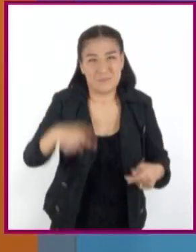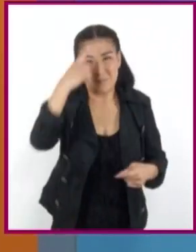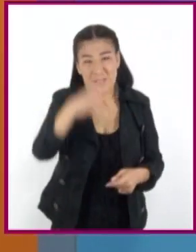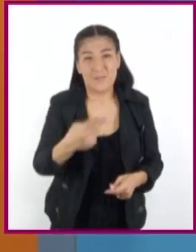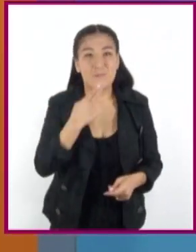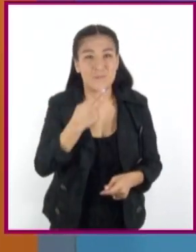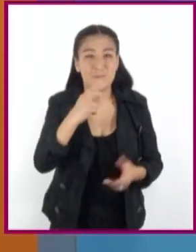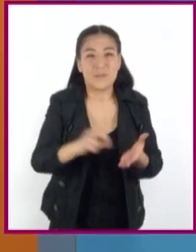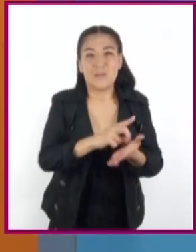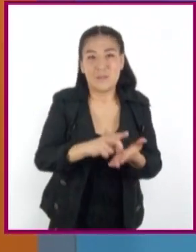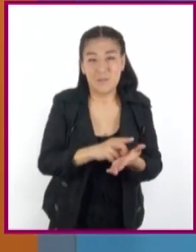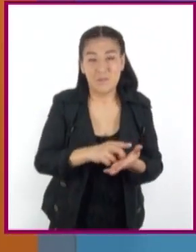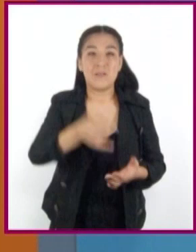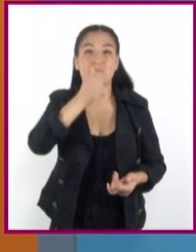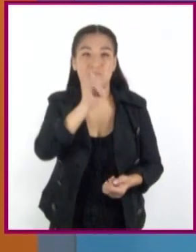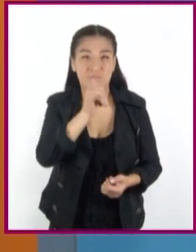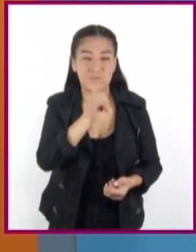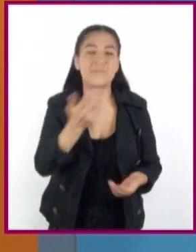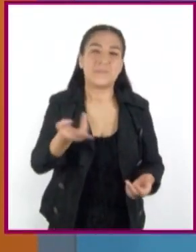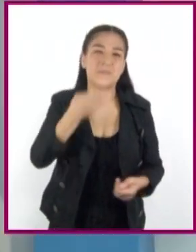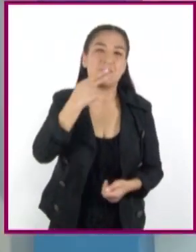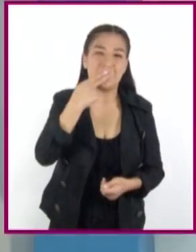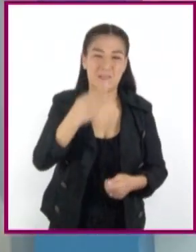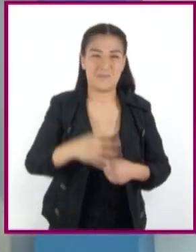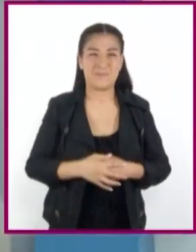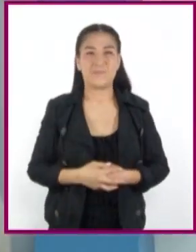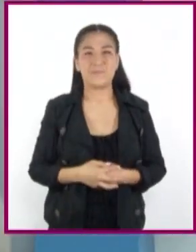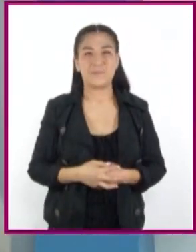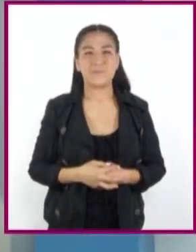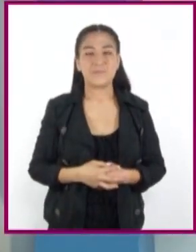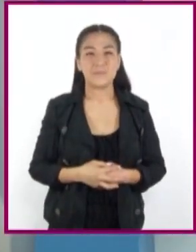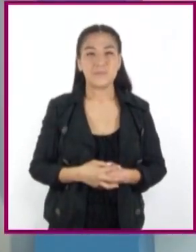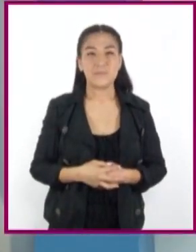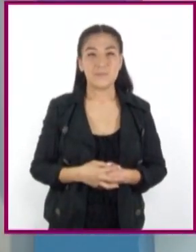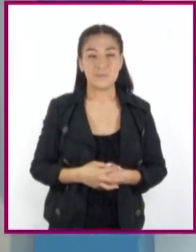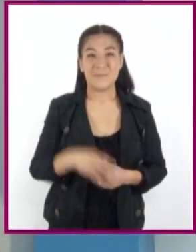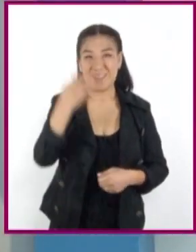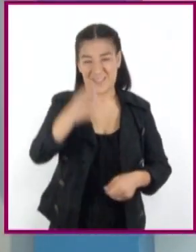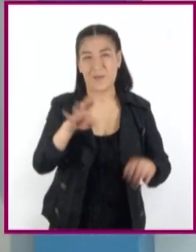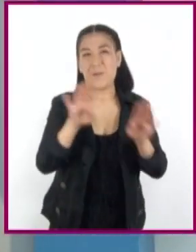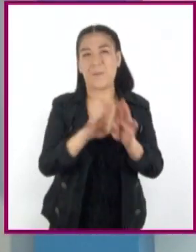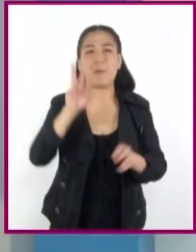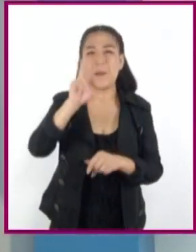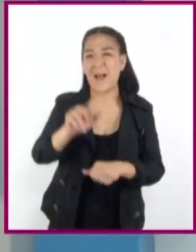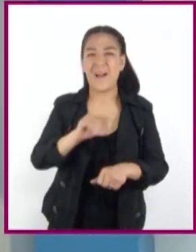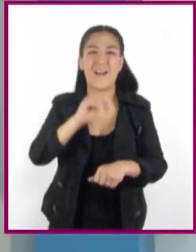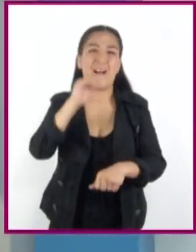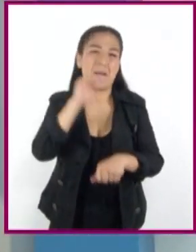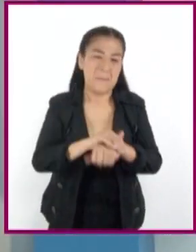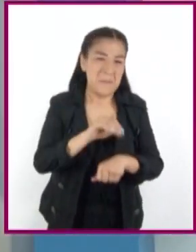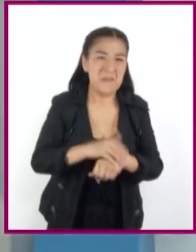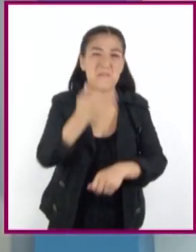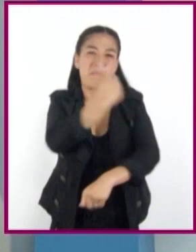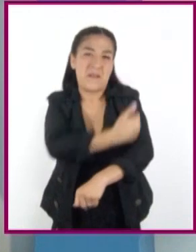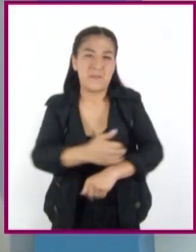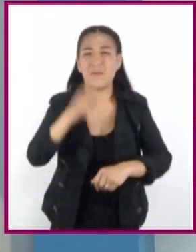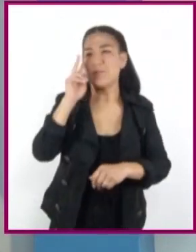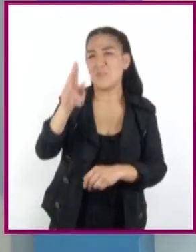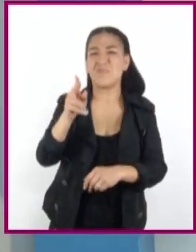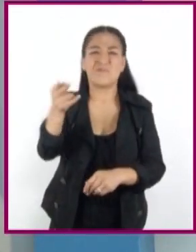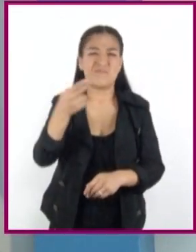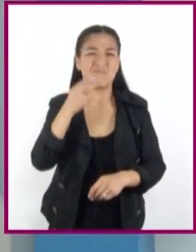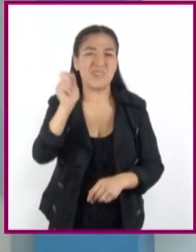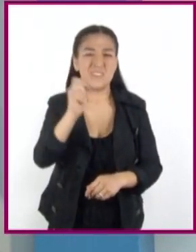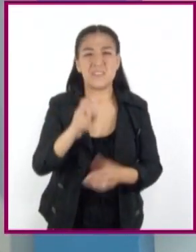consumir drogas, alcohol o cigarro. El ver a sus familiares, amigos o conocidos consumir drogas,